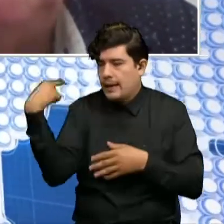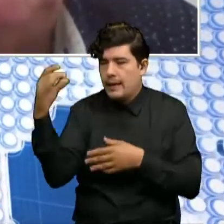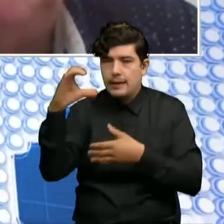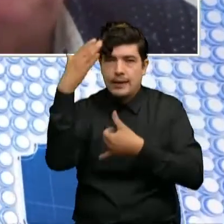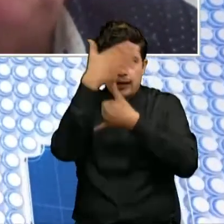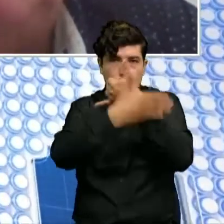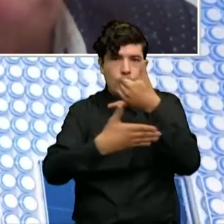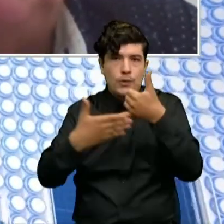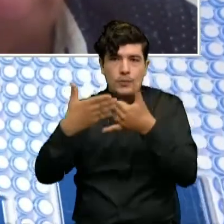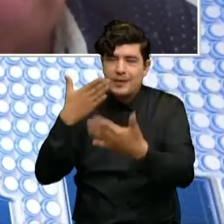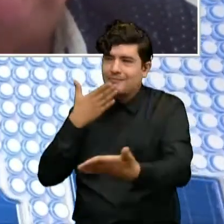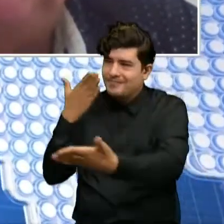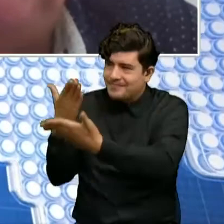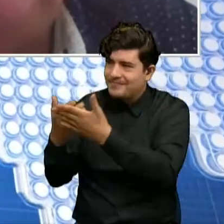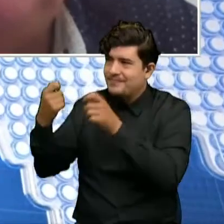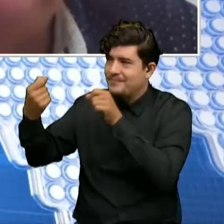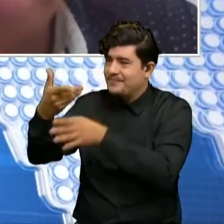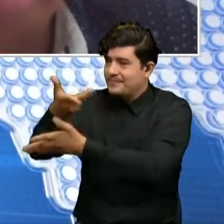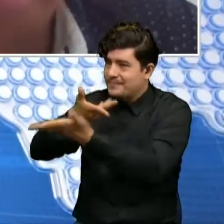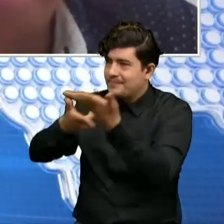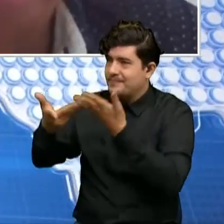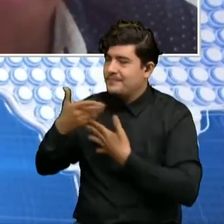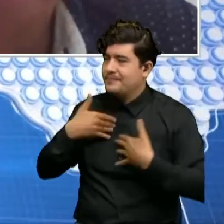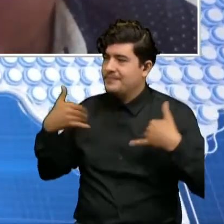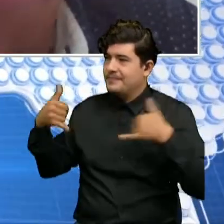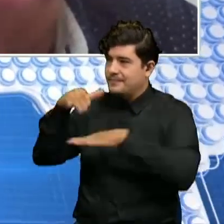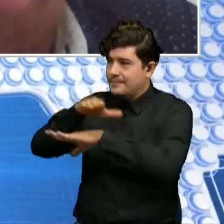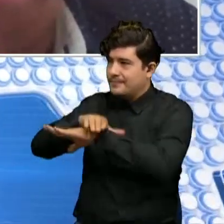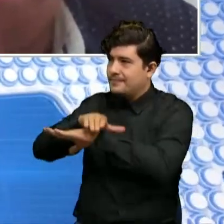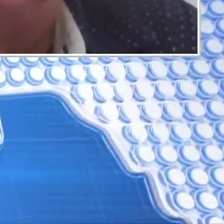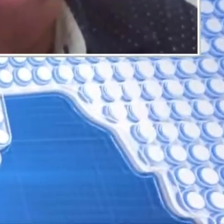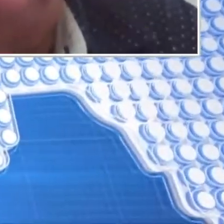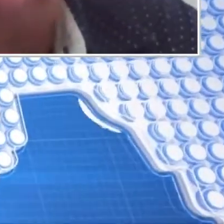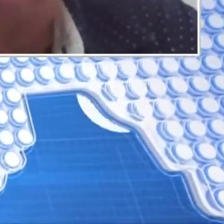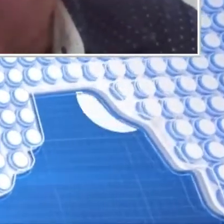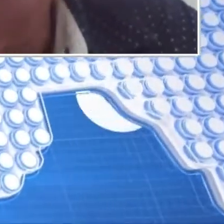país. Muchas gracias por estar a esta hora con nosotros, Hernando. Feliz tarde. Muchas gracias. Muy amables.